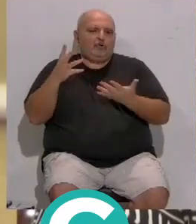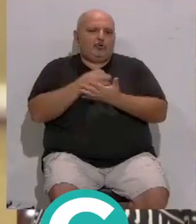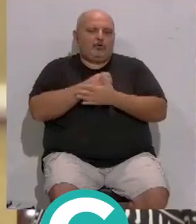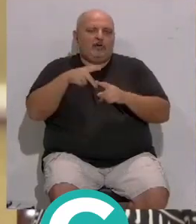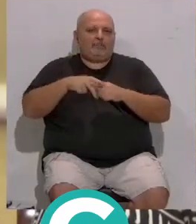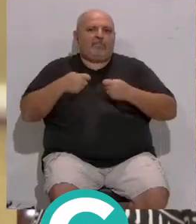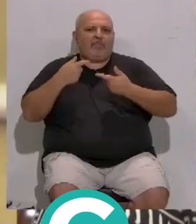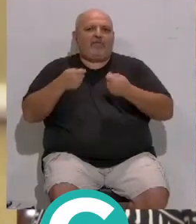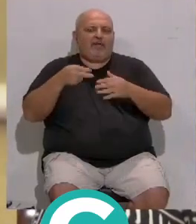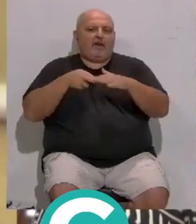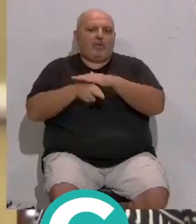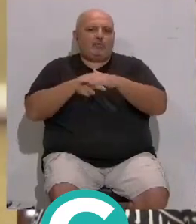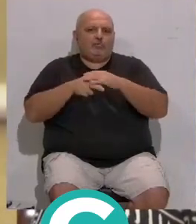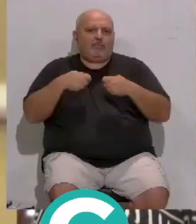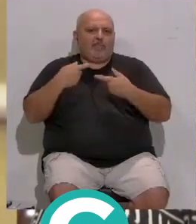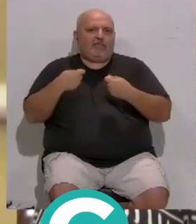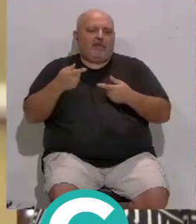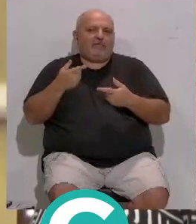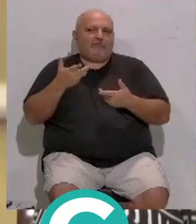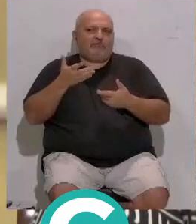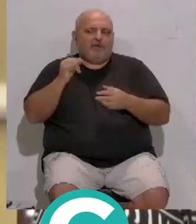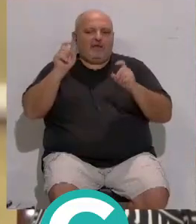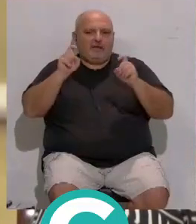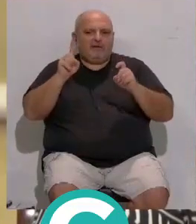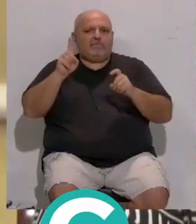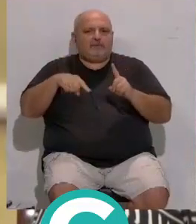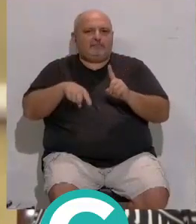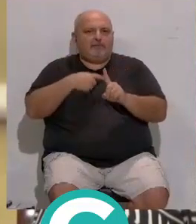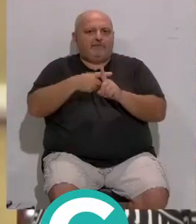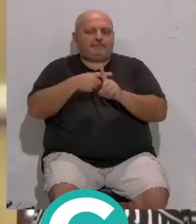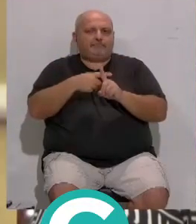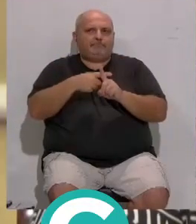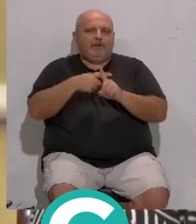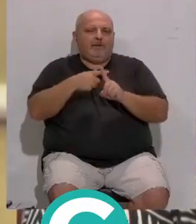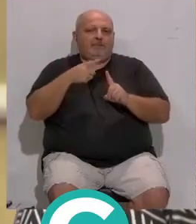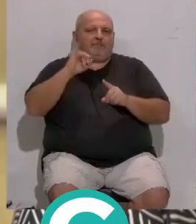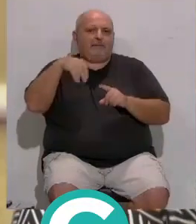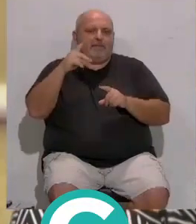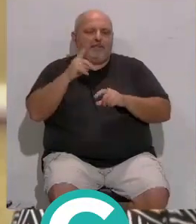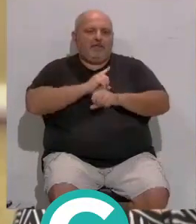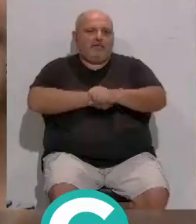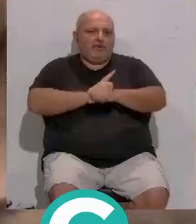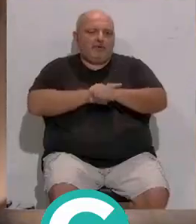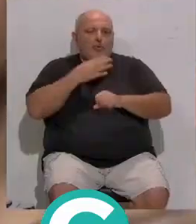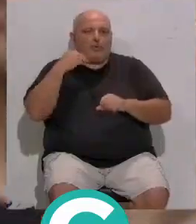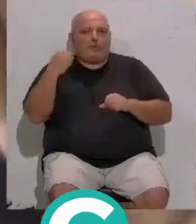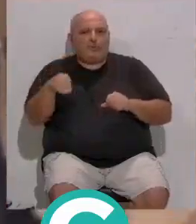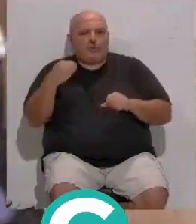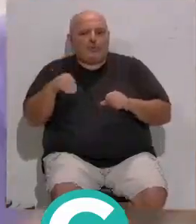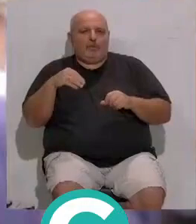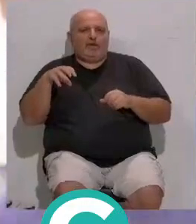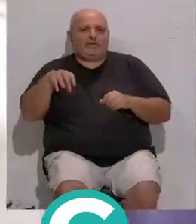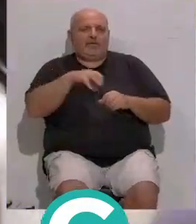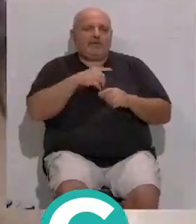las herramientas... ...y todos los recursos que podamos... ...no sólo desde enseñanzas... ...sino también desde el IMD... ...desde deporte, desde juventud... ...las